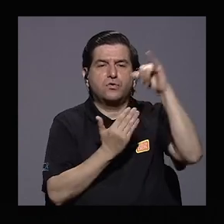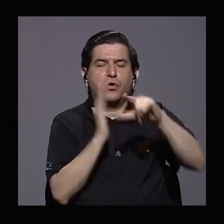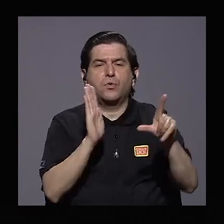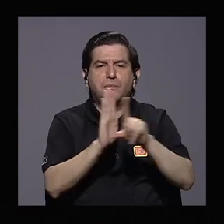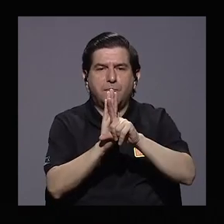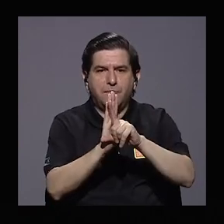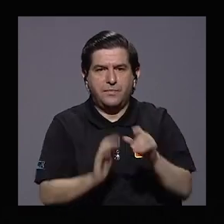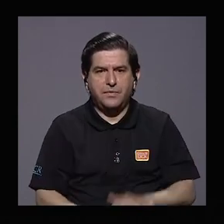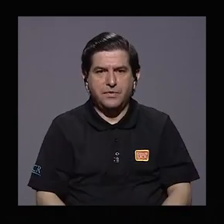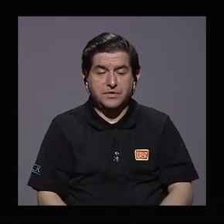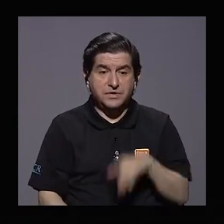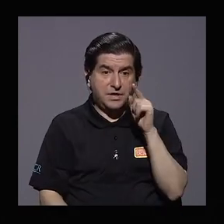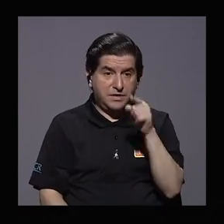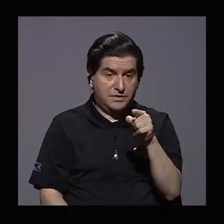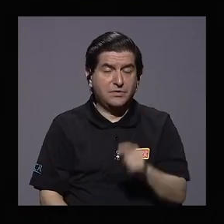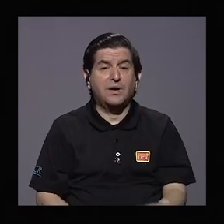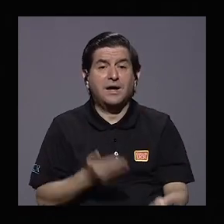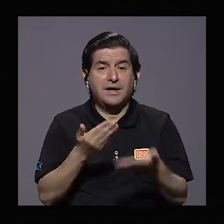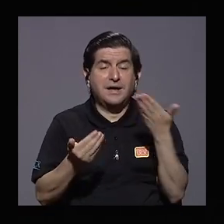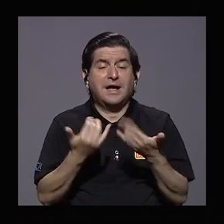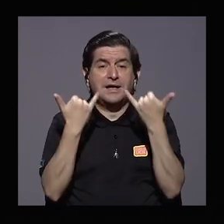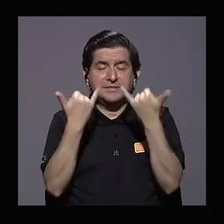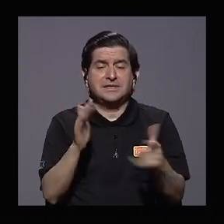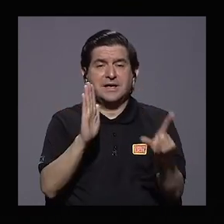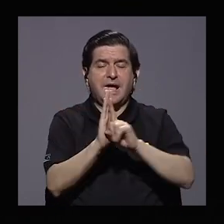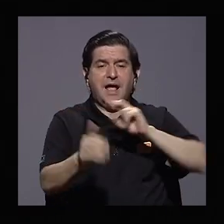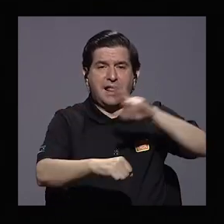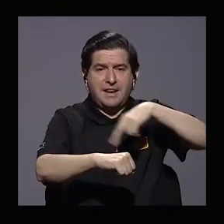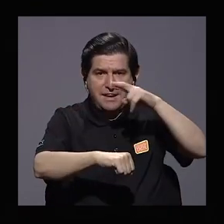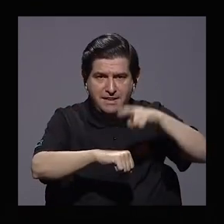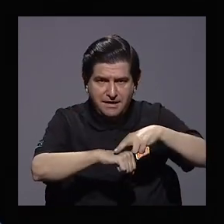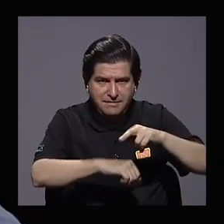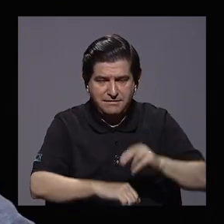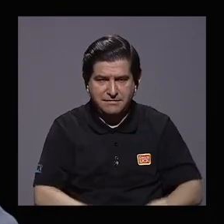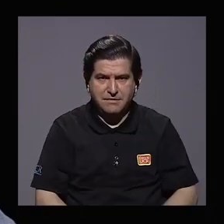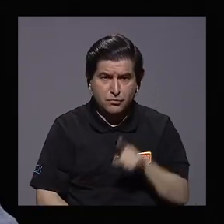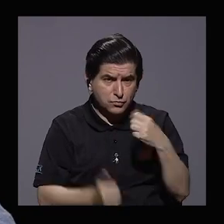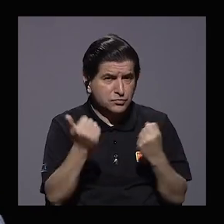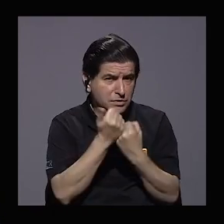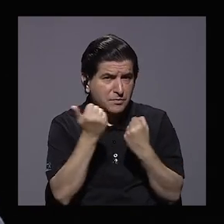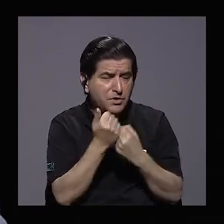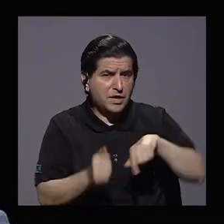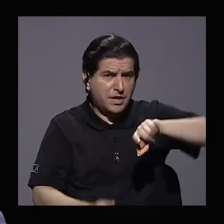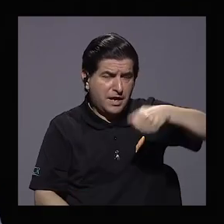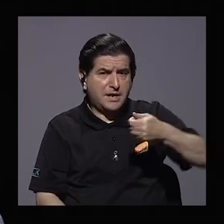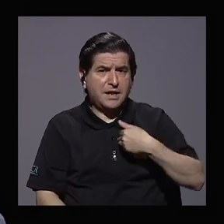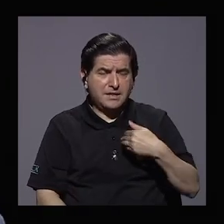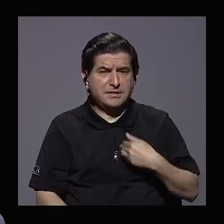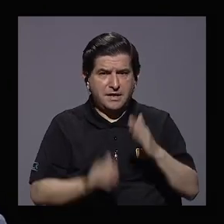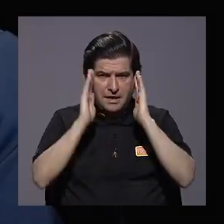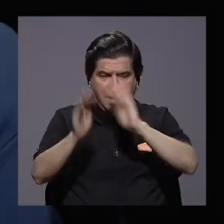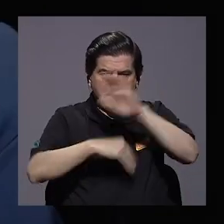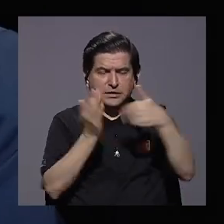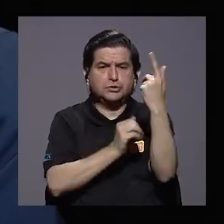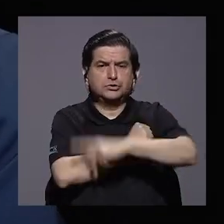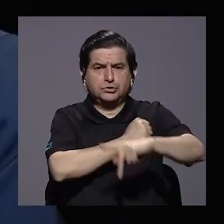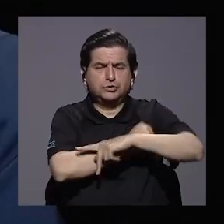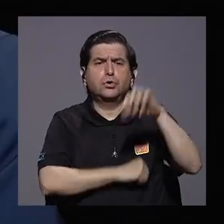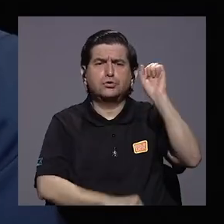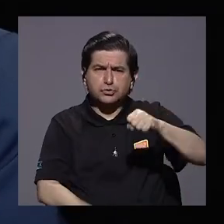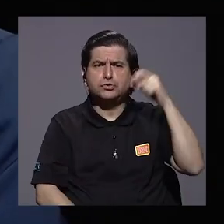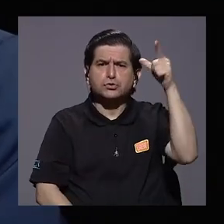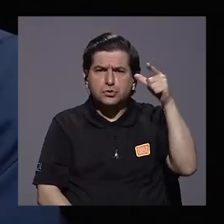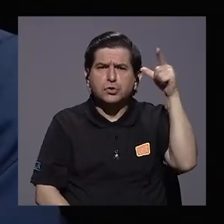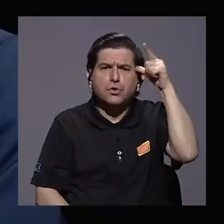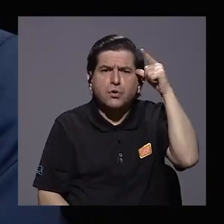ley que está a las puertas de convertirse en ley de la República. ¿Usted respaldaría que el canal tenga cobertura en todo el territorio nacional? Por supuesto, es